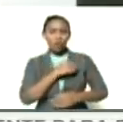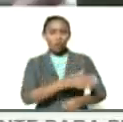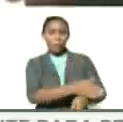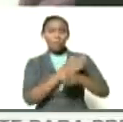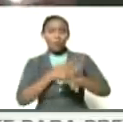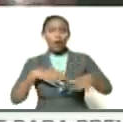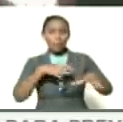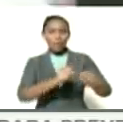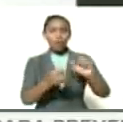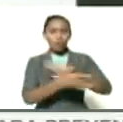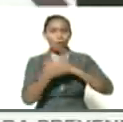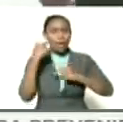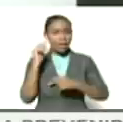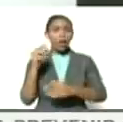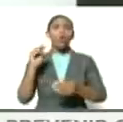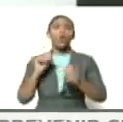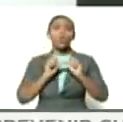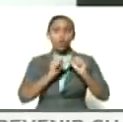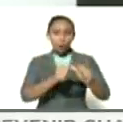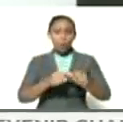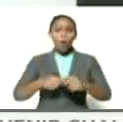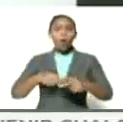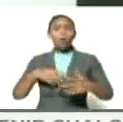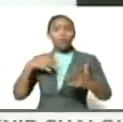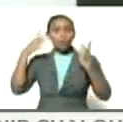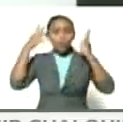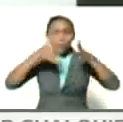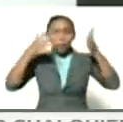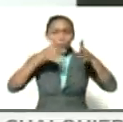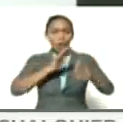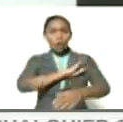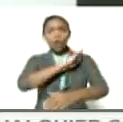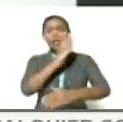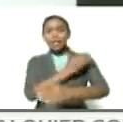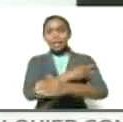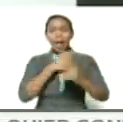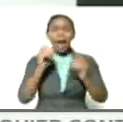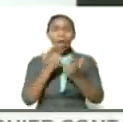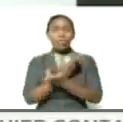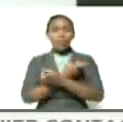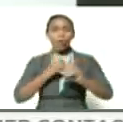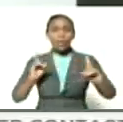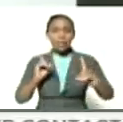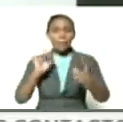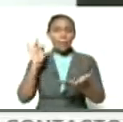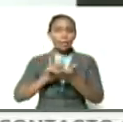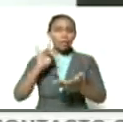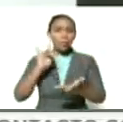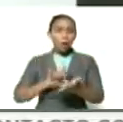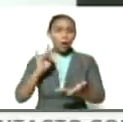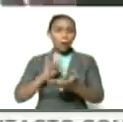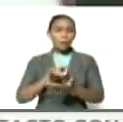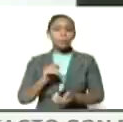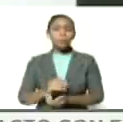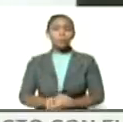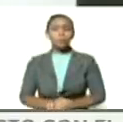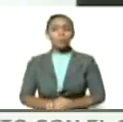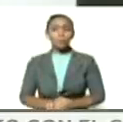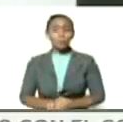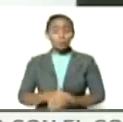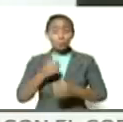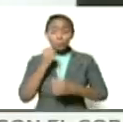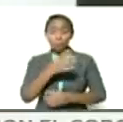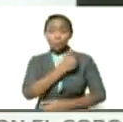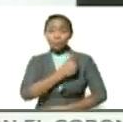con nuestro pueblo, igual vamos a seguir interactuando, formando, fortaleciendo la democracia protagónica y participativa. Bueno,